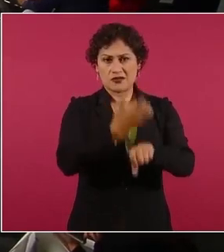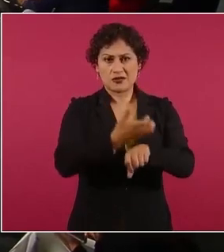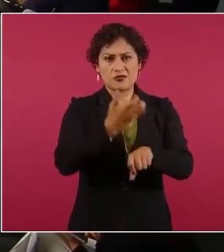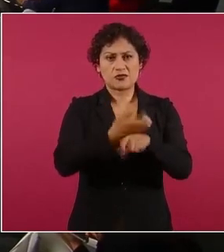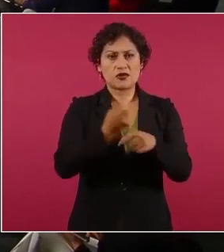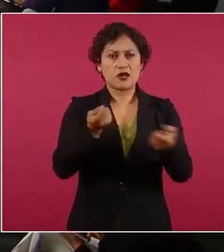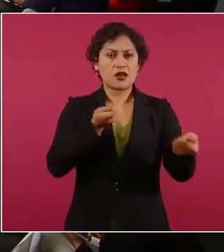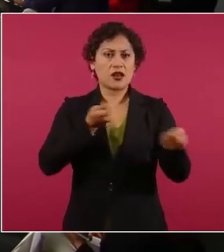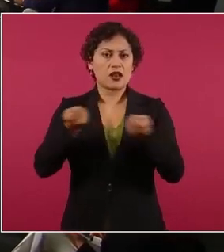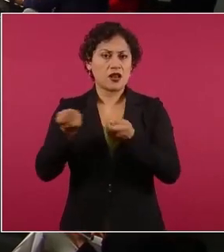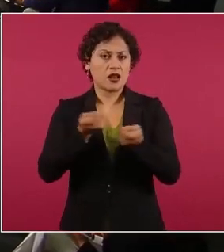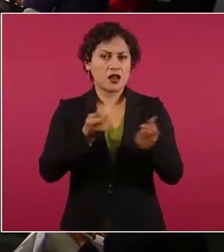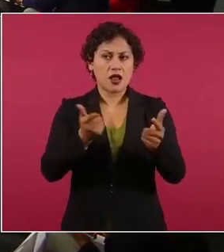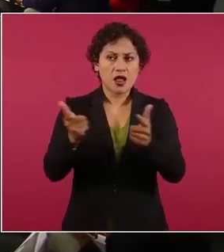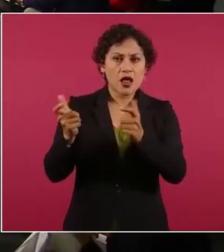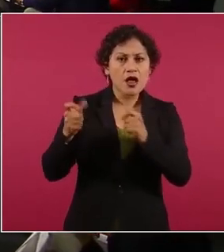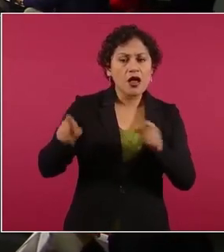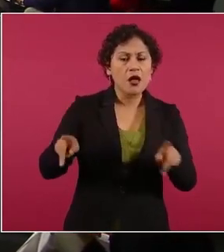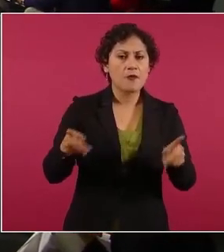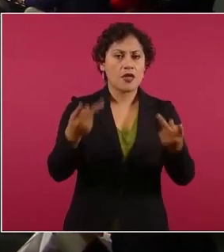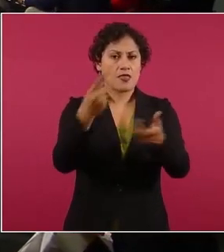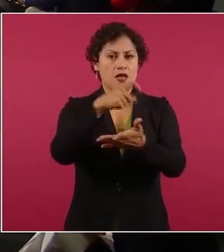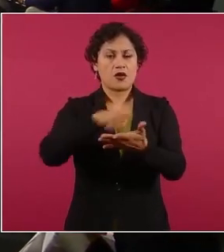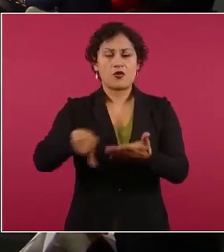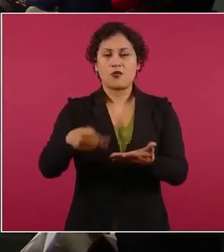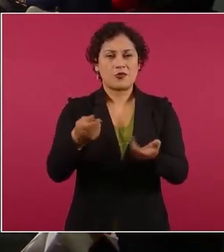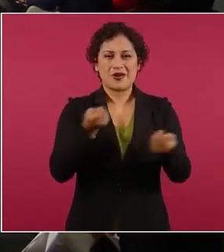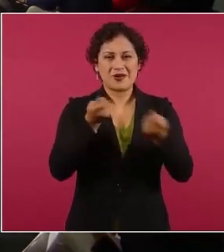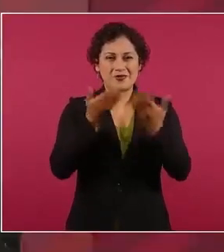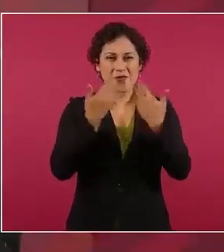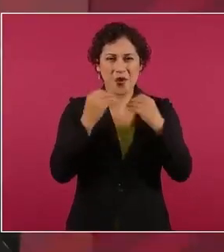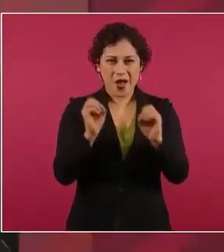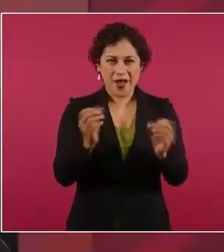en la comercialización en la venta de las armas